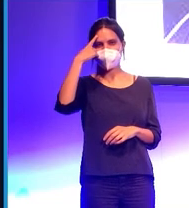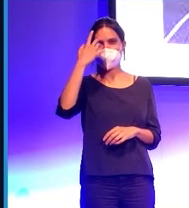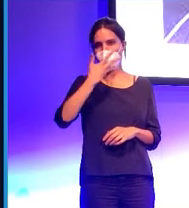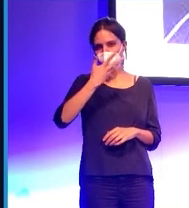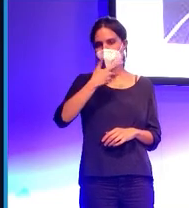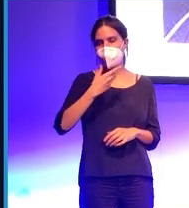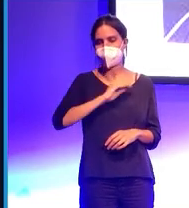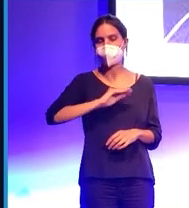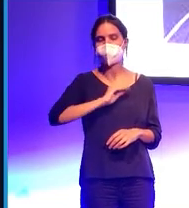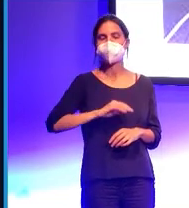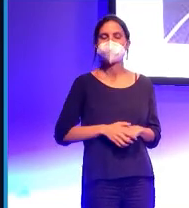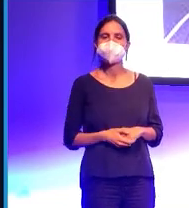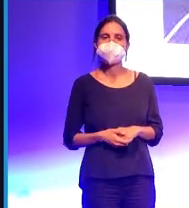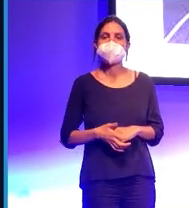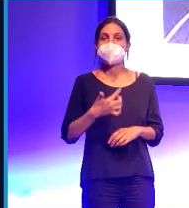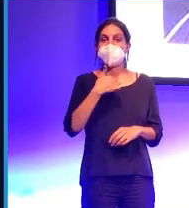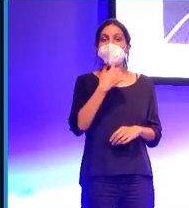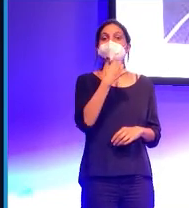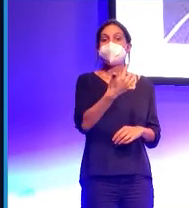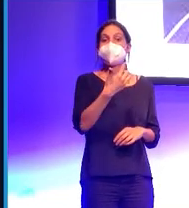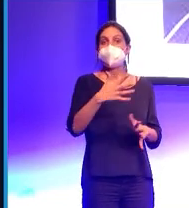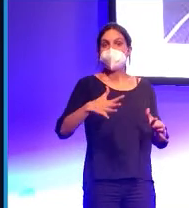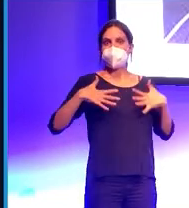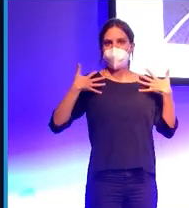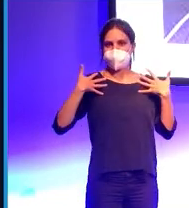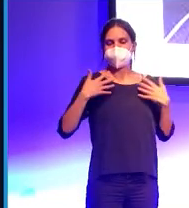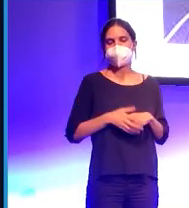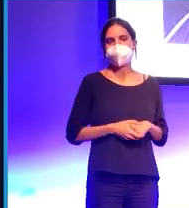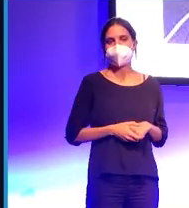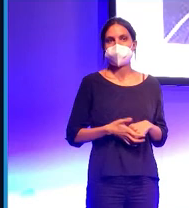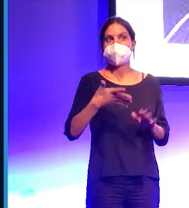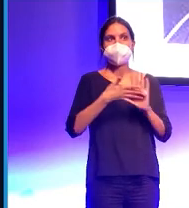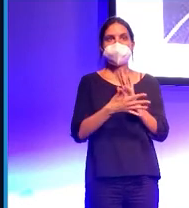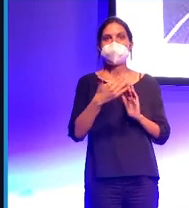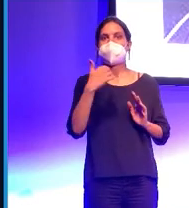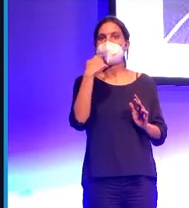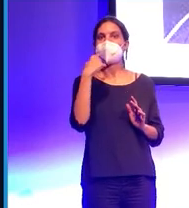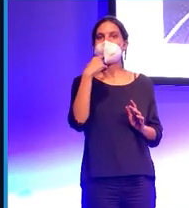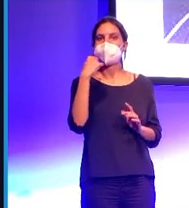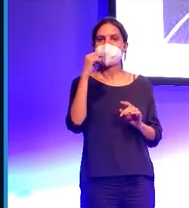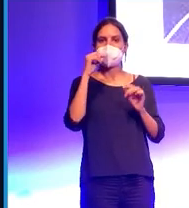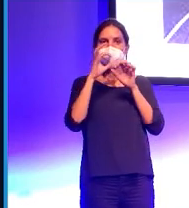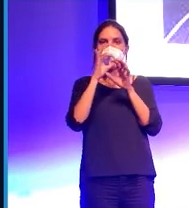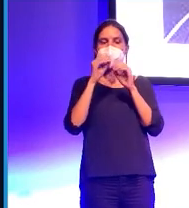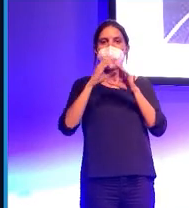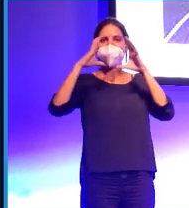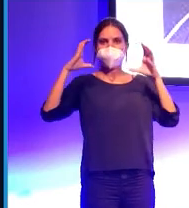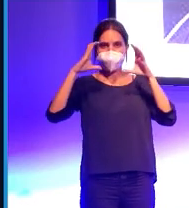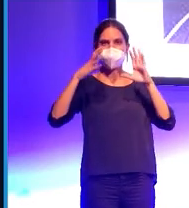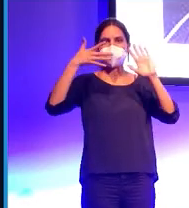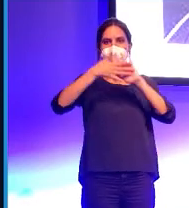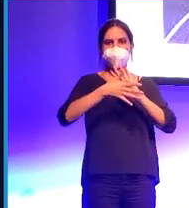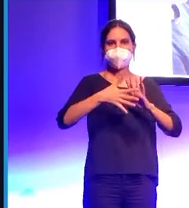pasamos este software nos dice esto es sorpresa y el motivo es que he detectado un atributo visual que es la boca abierta se corresponde con la expresión prototípica de